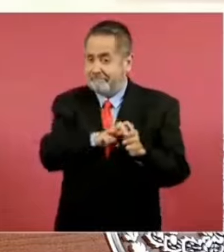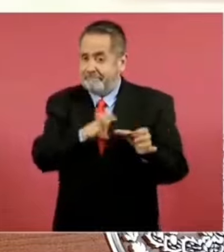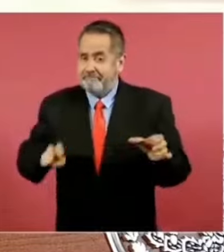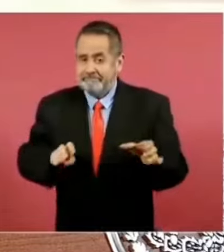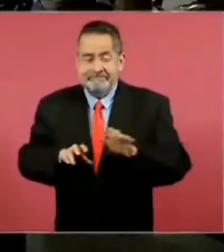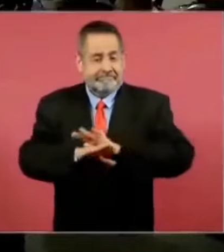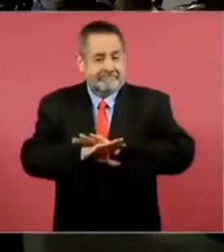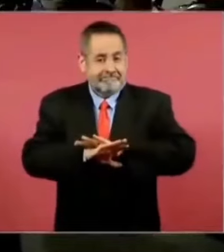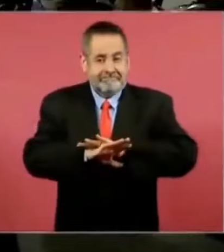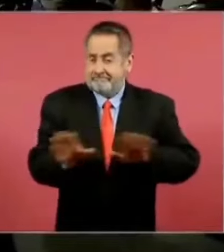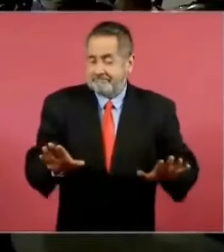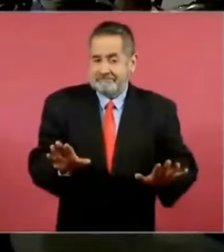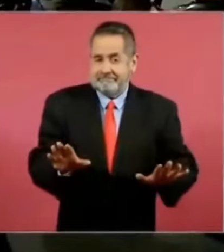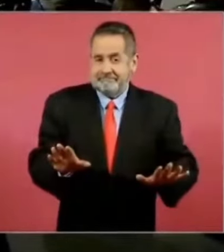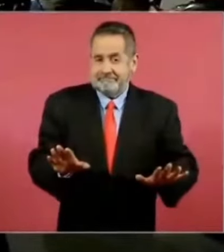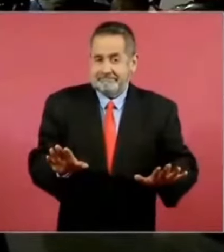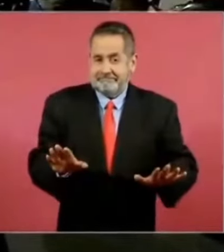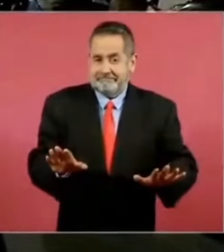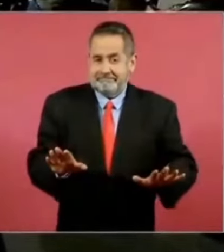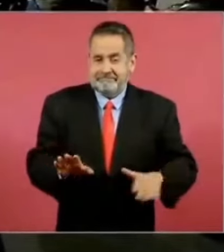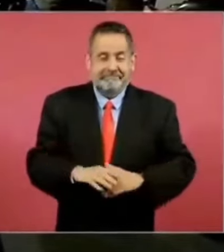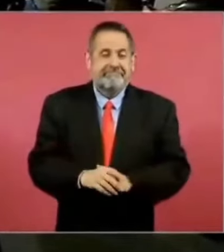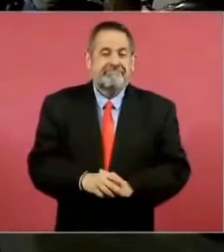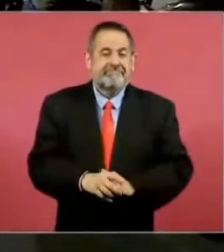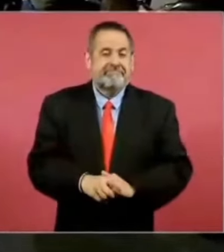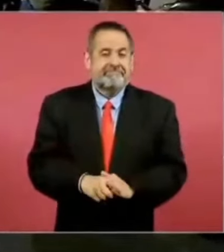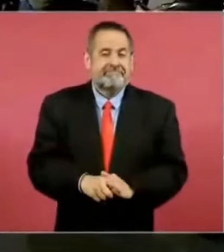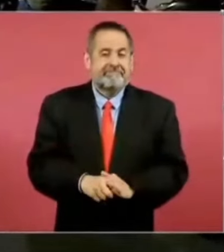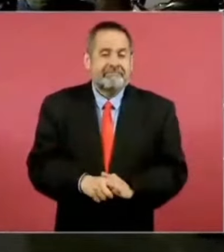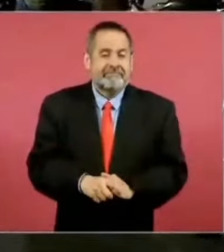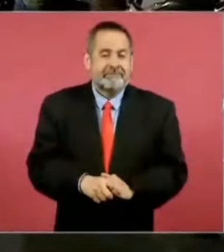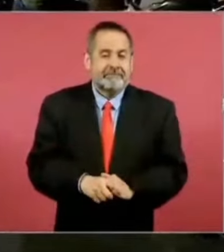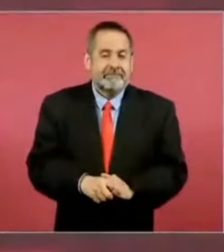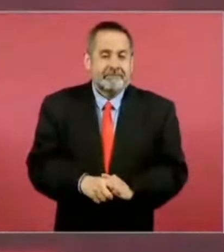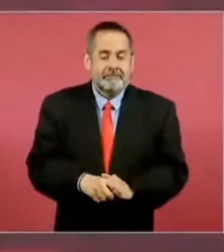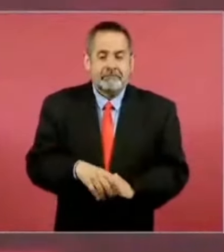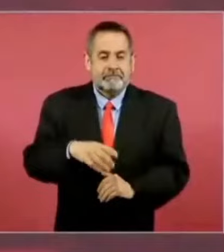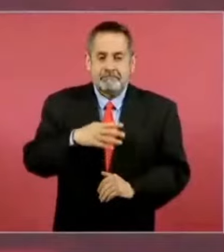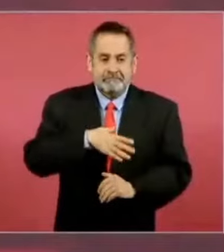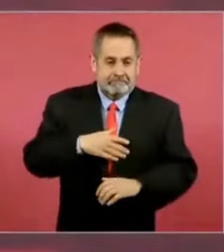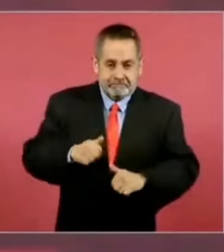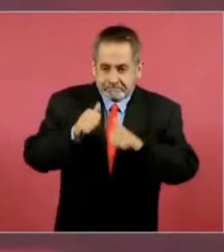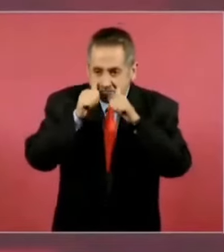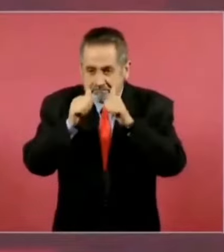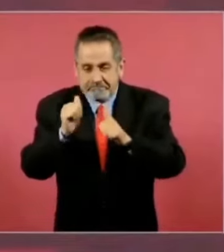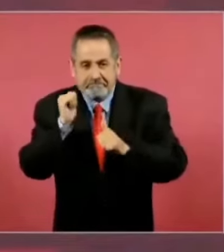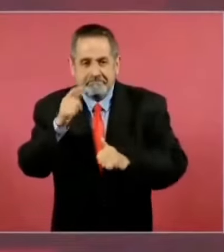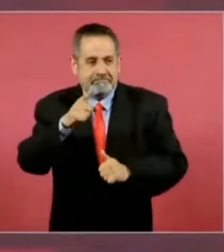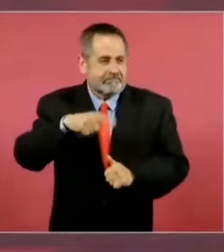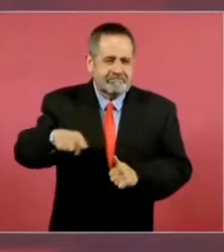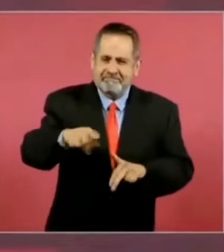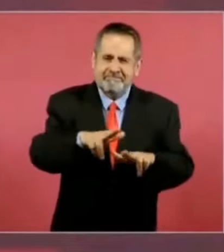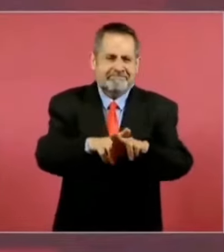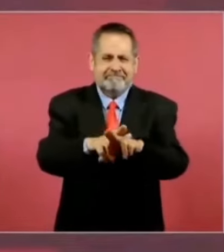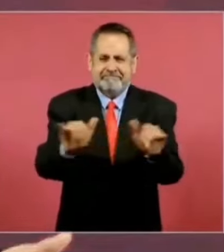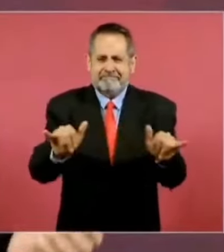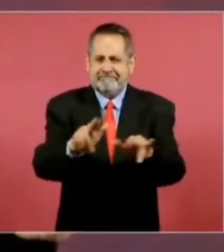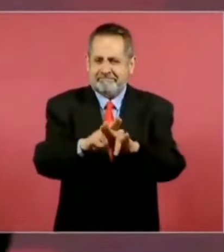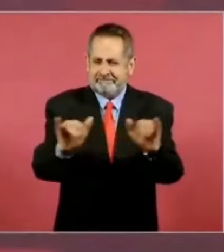no voy a atender a nadie,